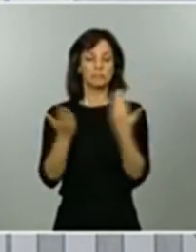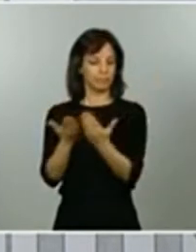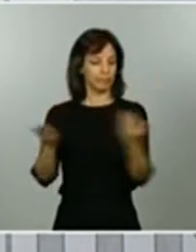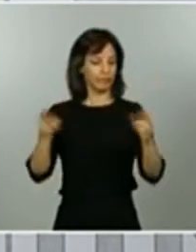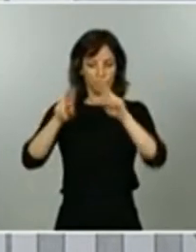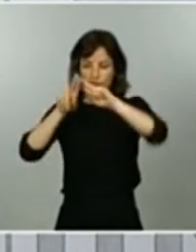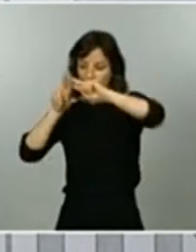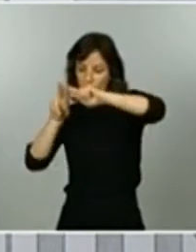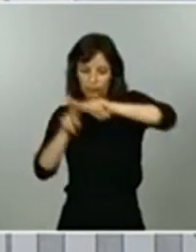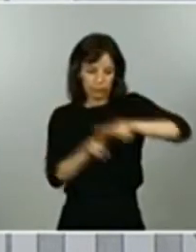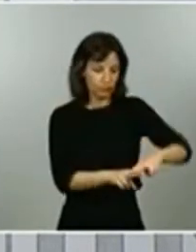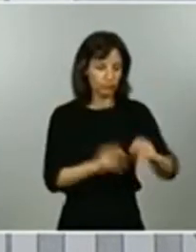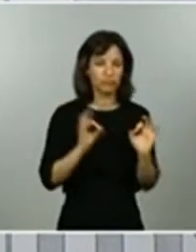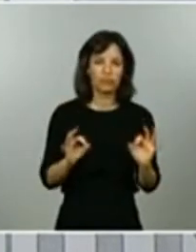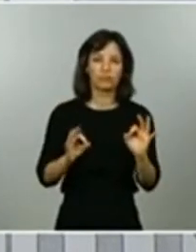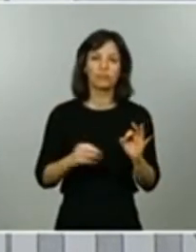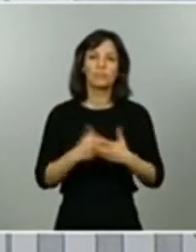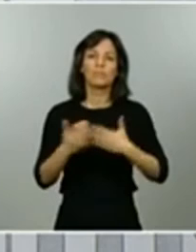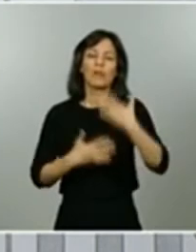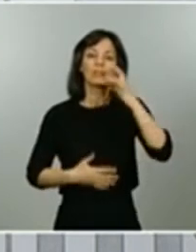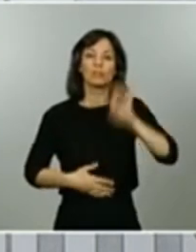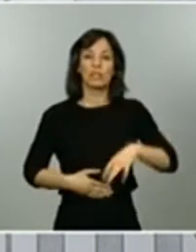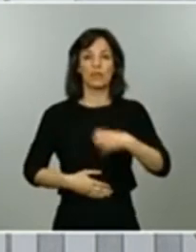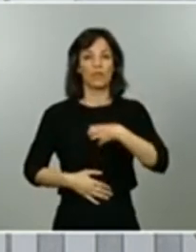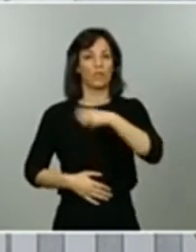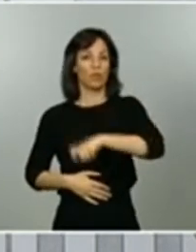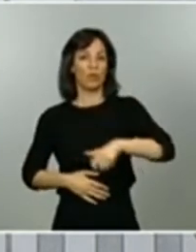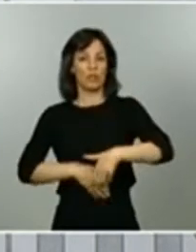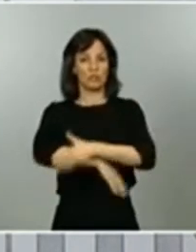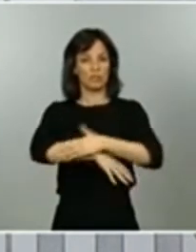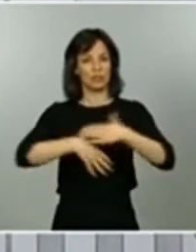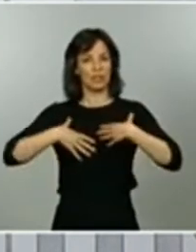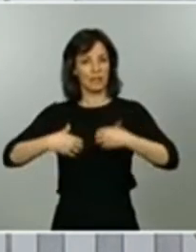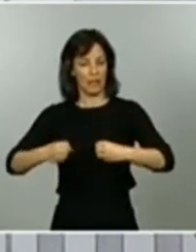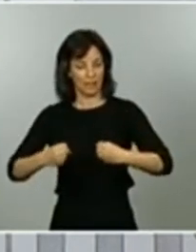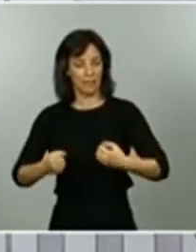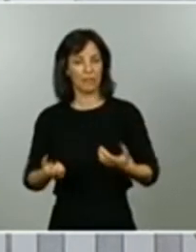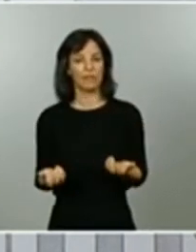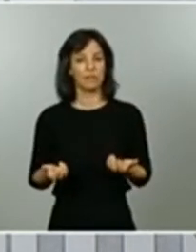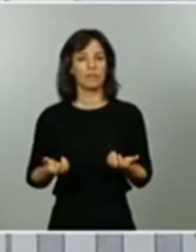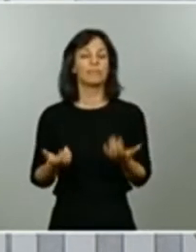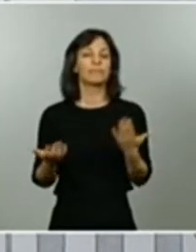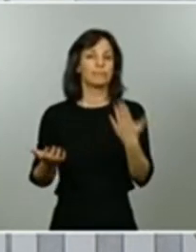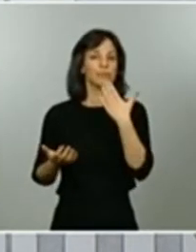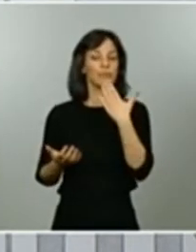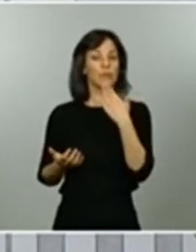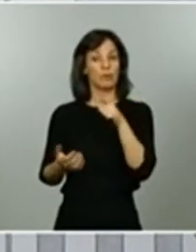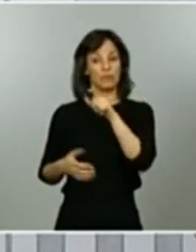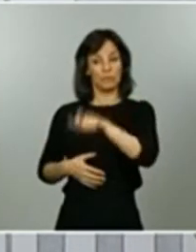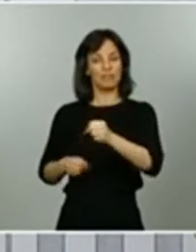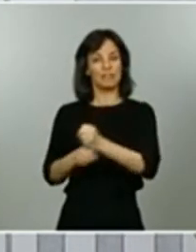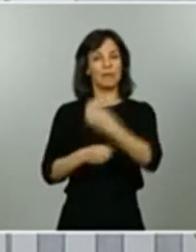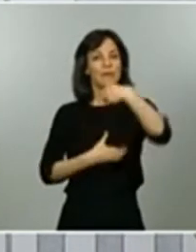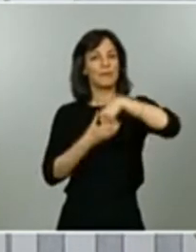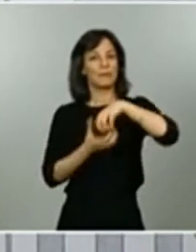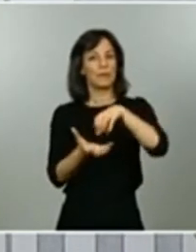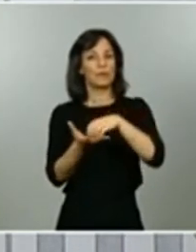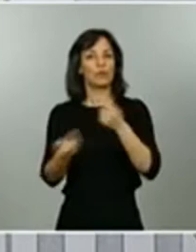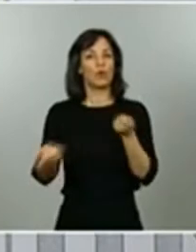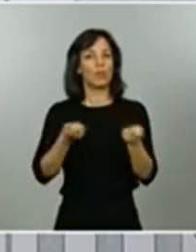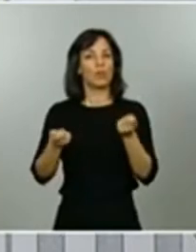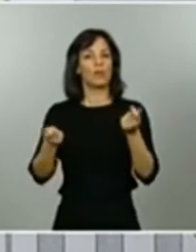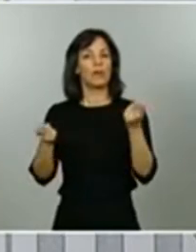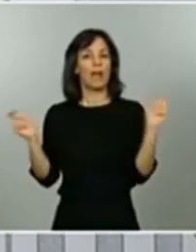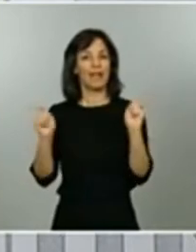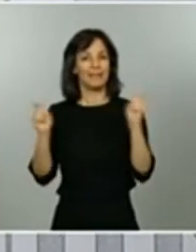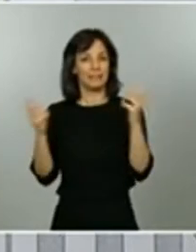por los trabajadores, por los funcionarios del Ministerio de Sanidad. En primer lugar, aquellos que trabajan en el Centro de Coordinación de Alertas y Emergencias Sanitarias,